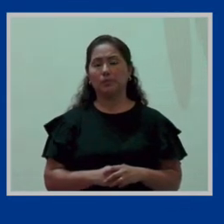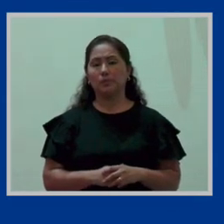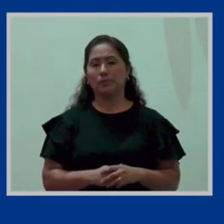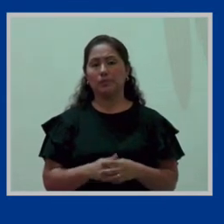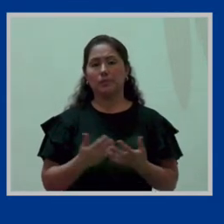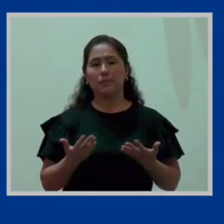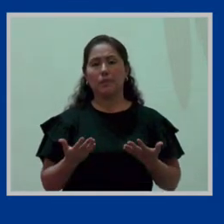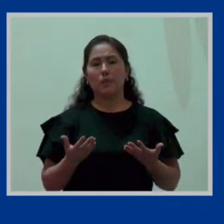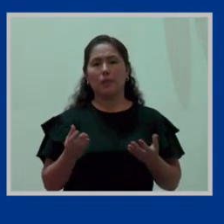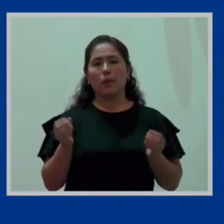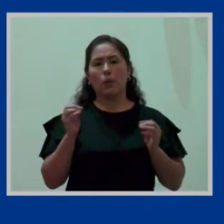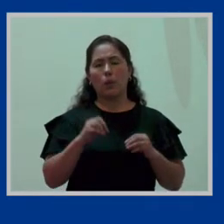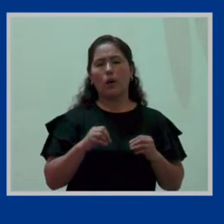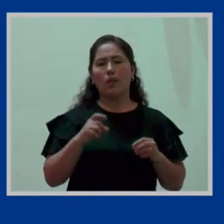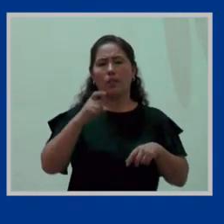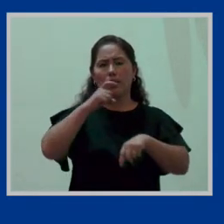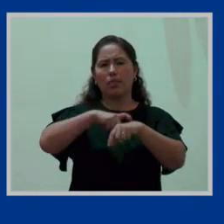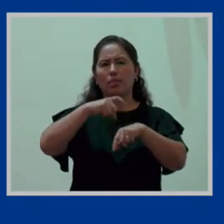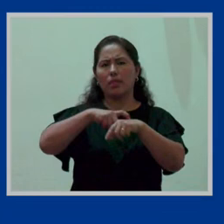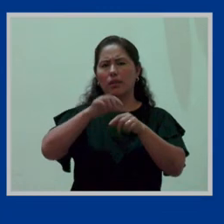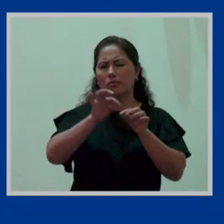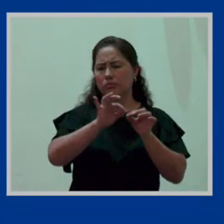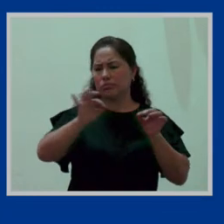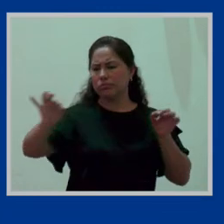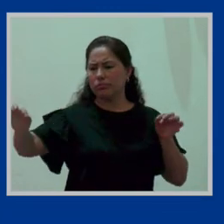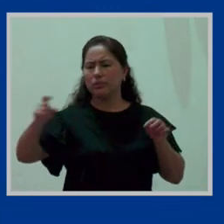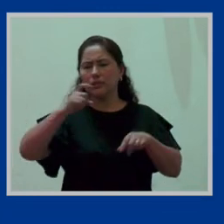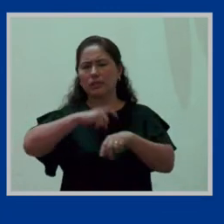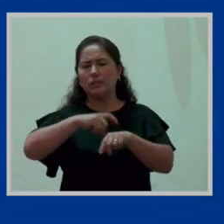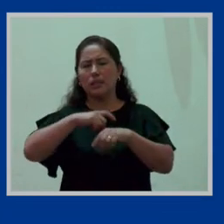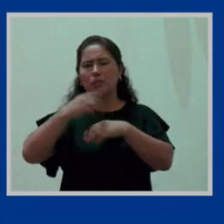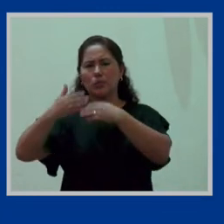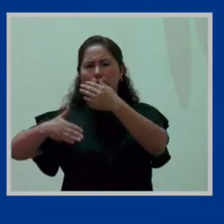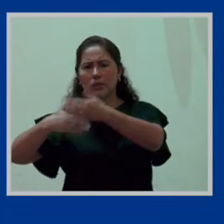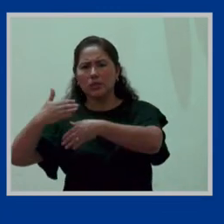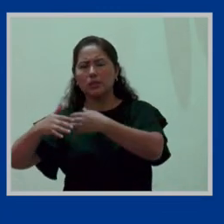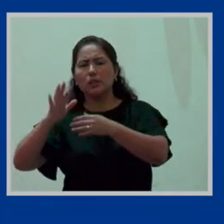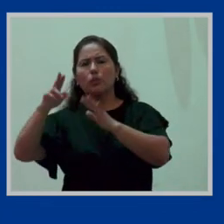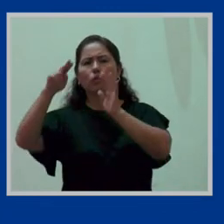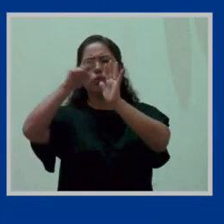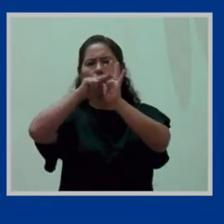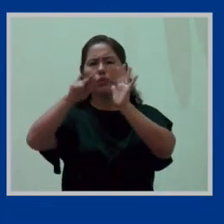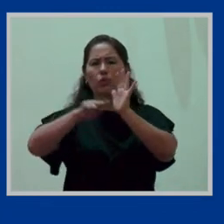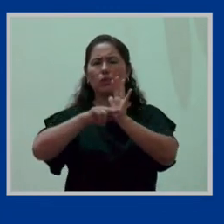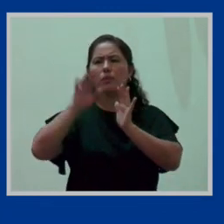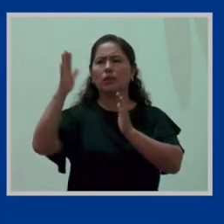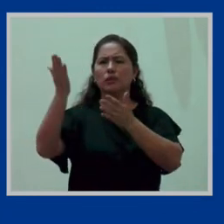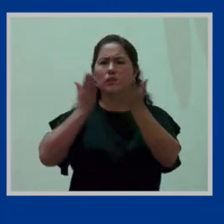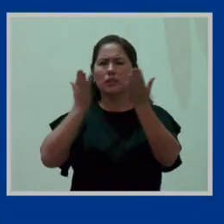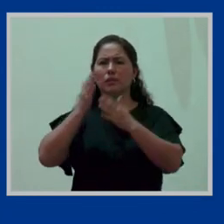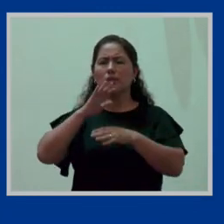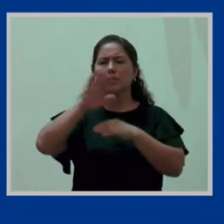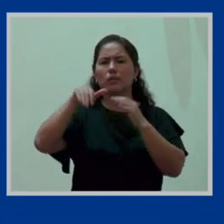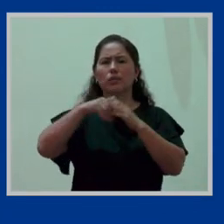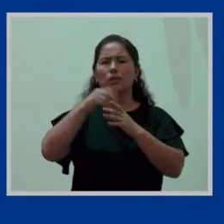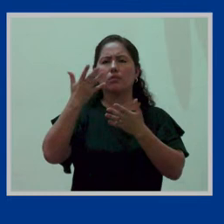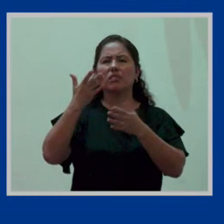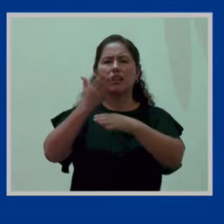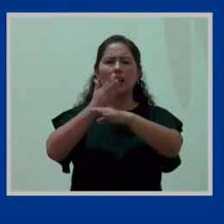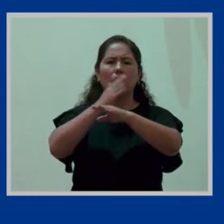En cuanto a la línea de tiempo, en cuanto al progreso de las normas que regulan este servicio, todo empezó en el año